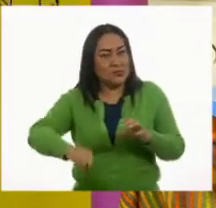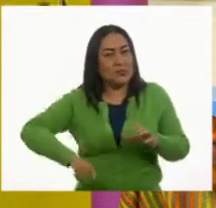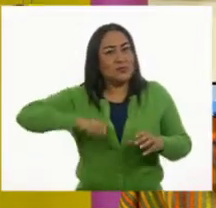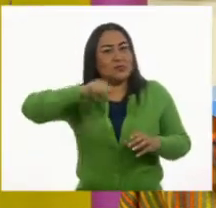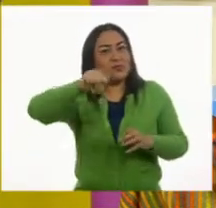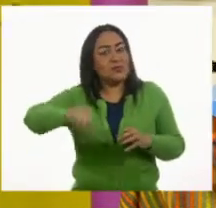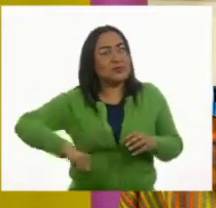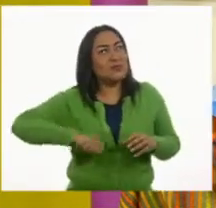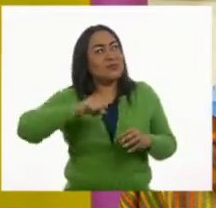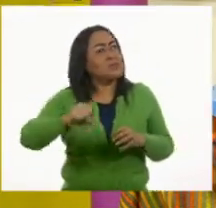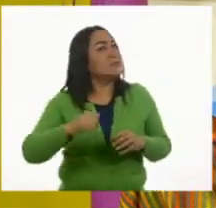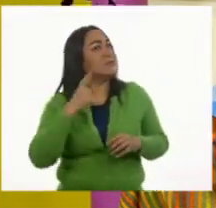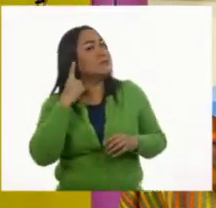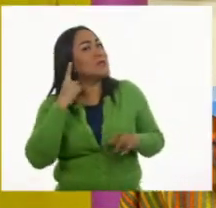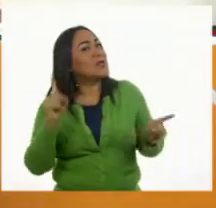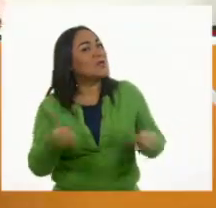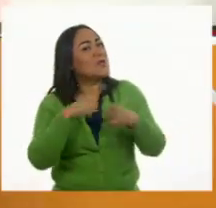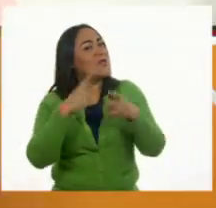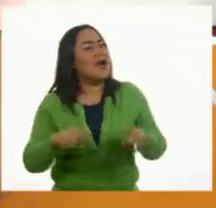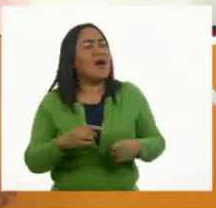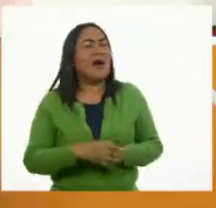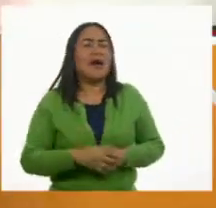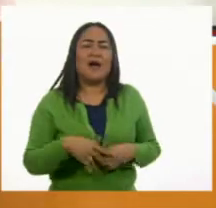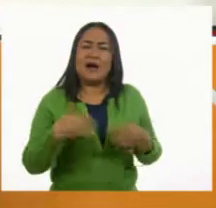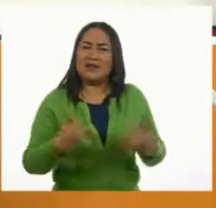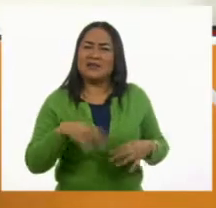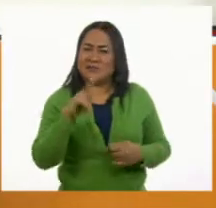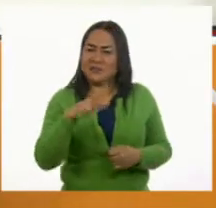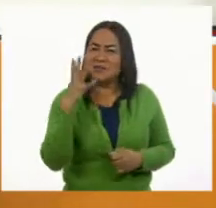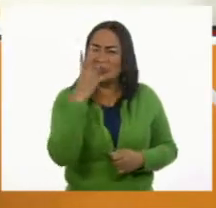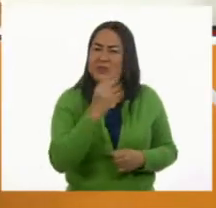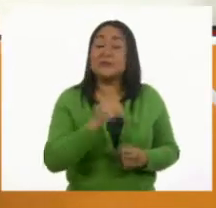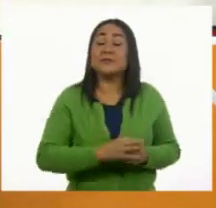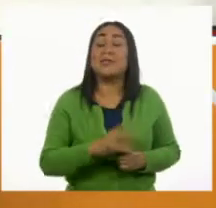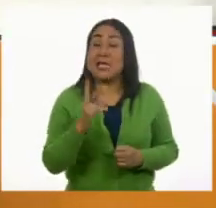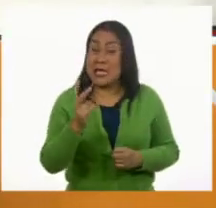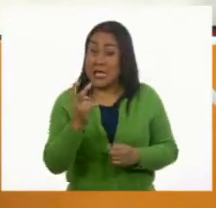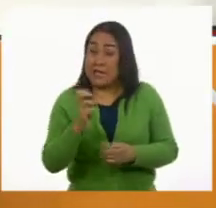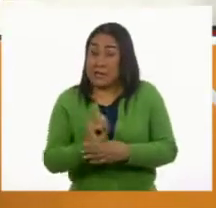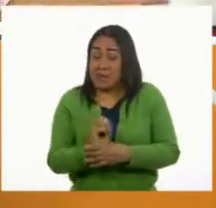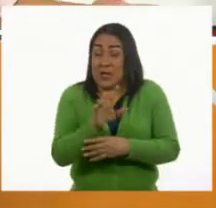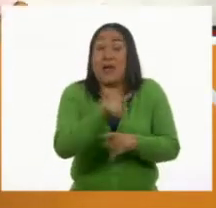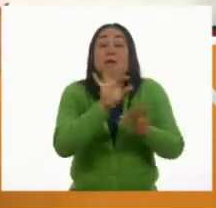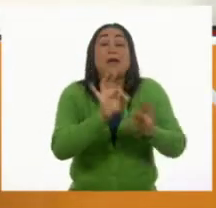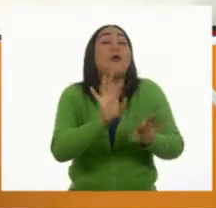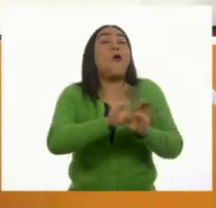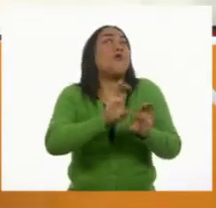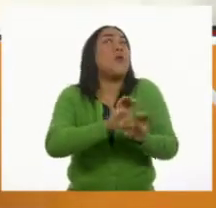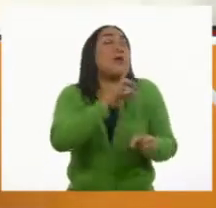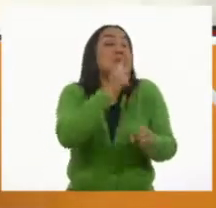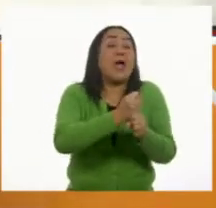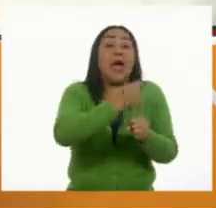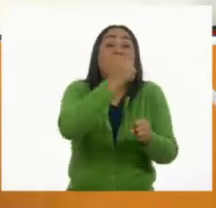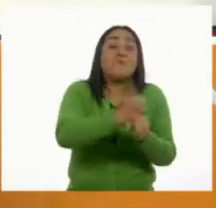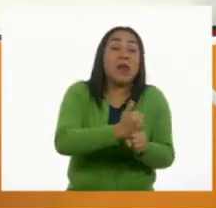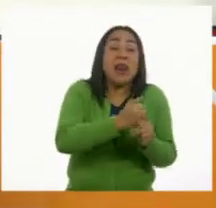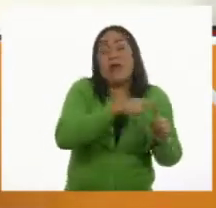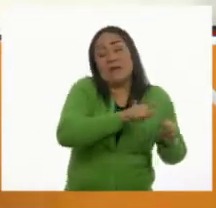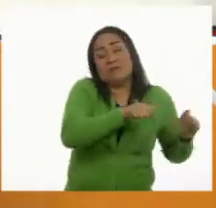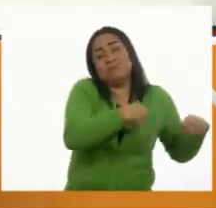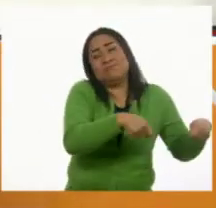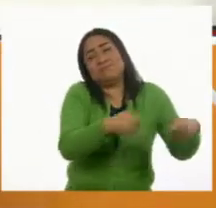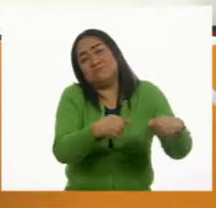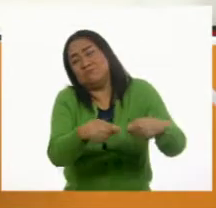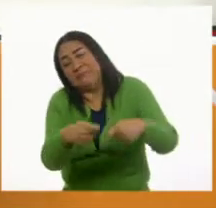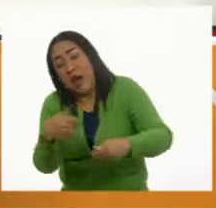escuchando. Así es. ¡Ay, qué bonito! Los gramófonos son los tatarabuelos de los dispositivos que usamos